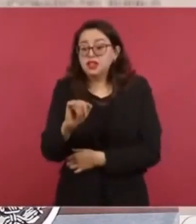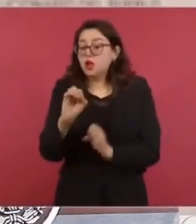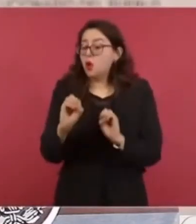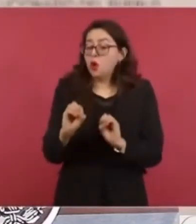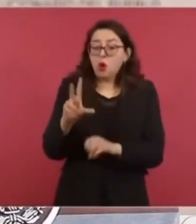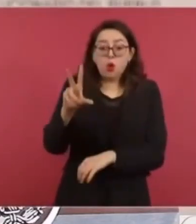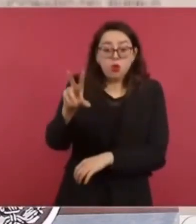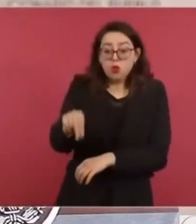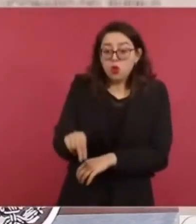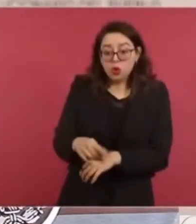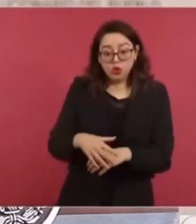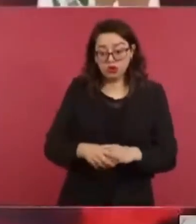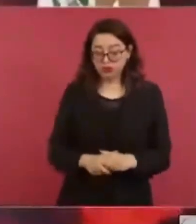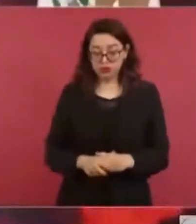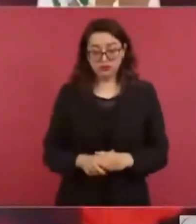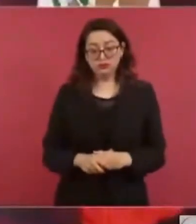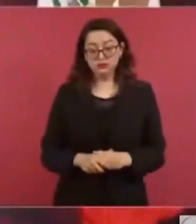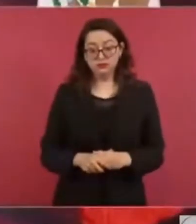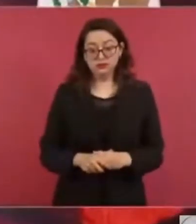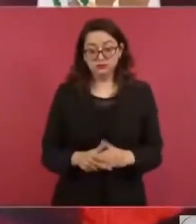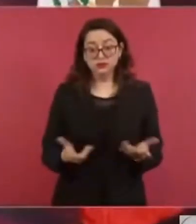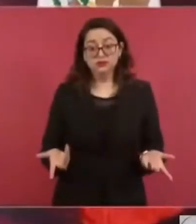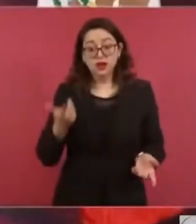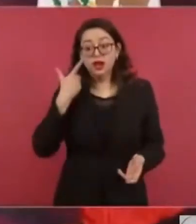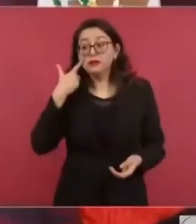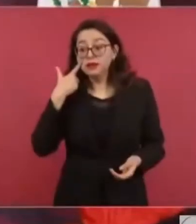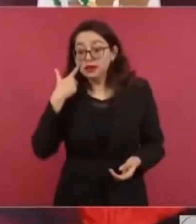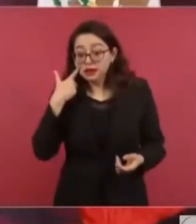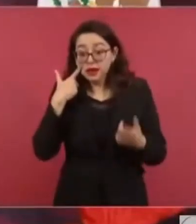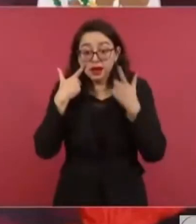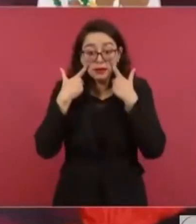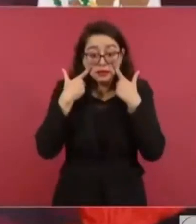ahí es donde quiero saber